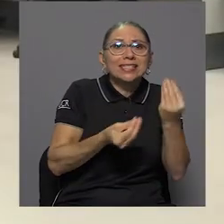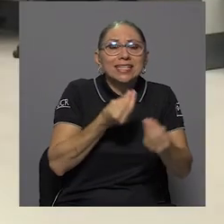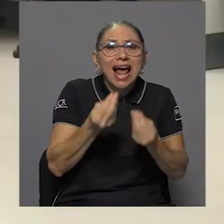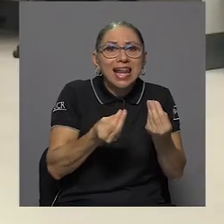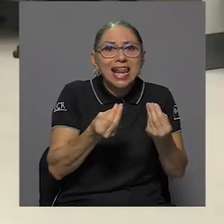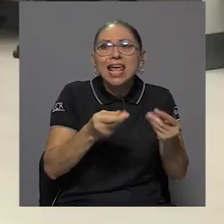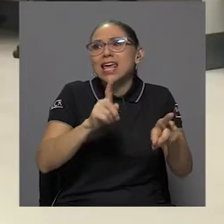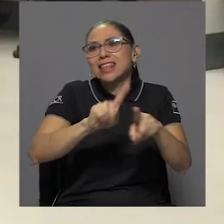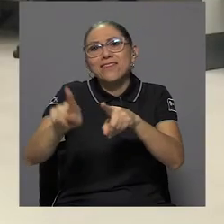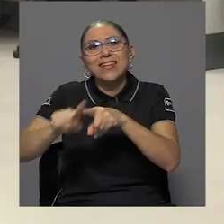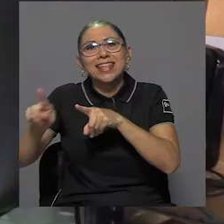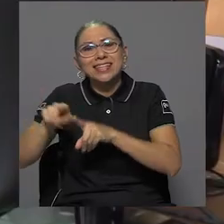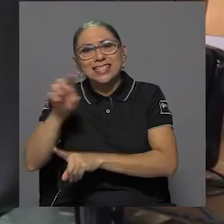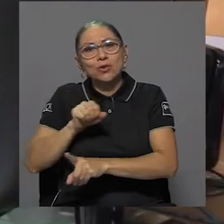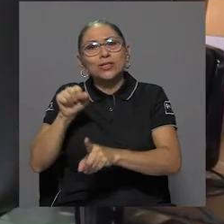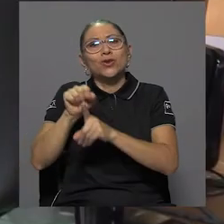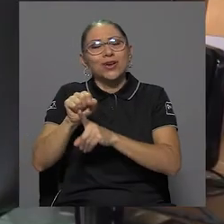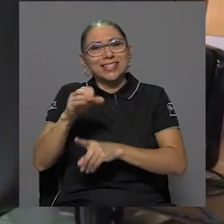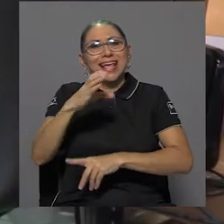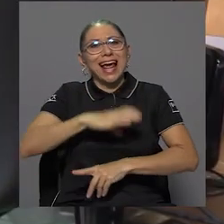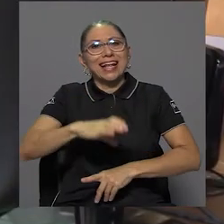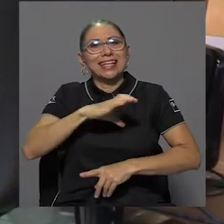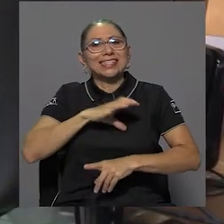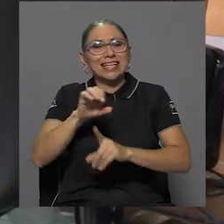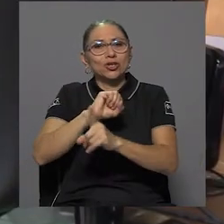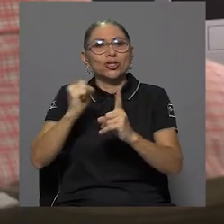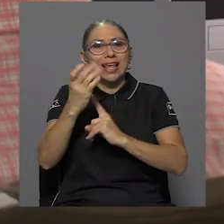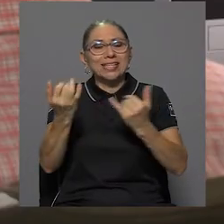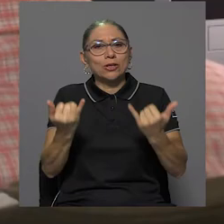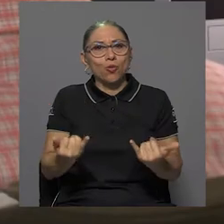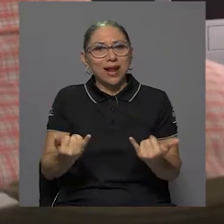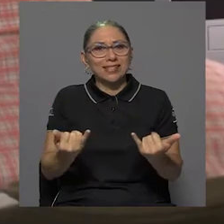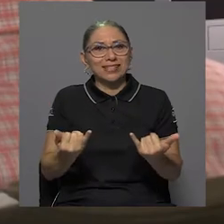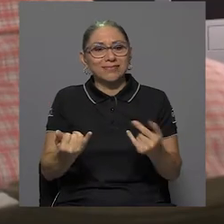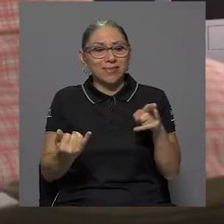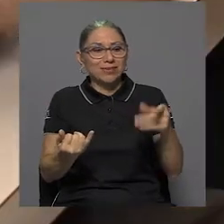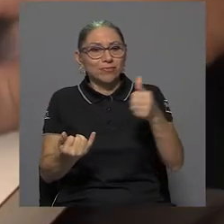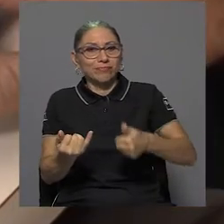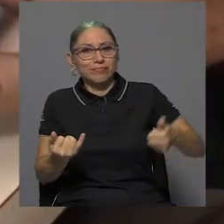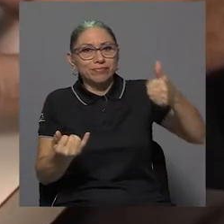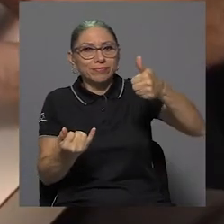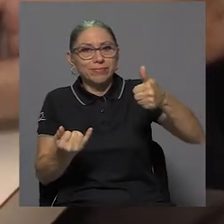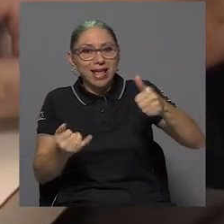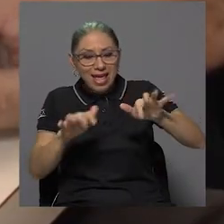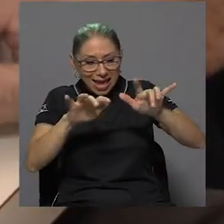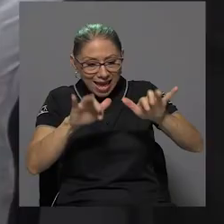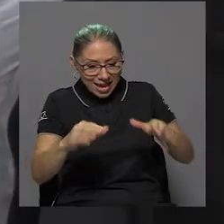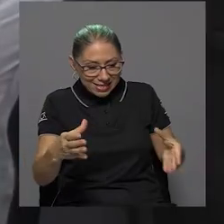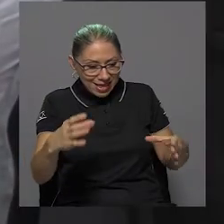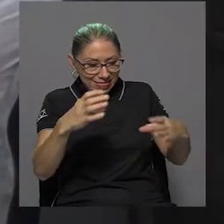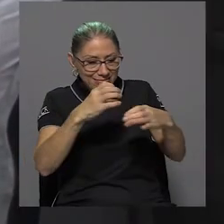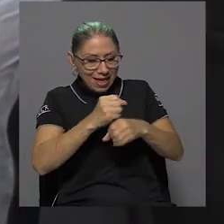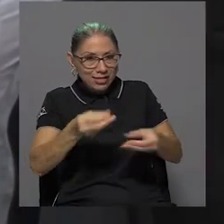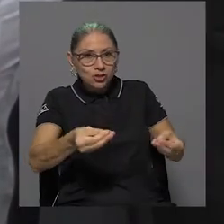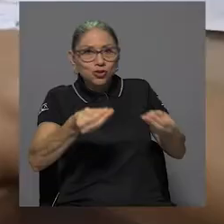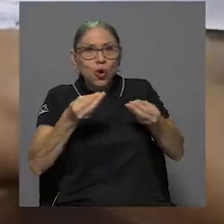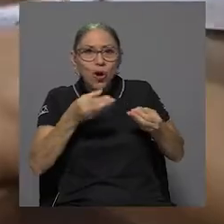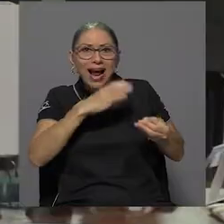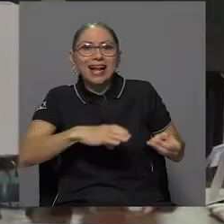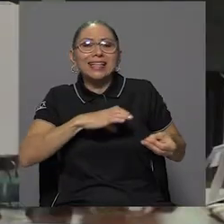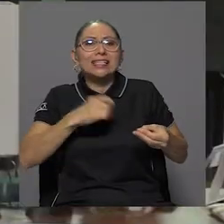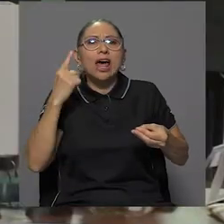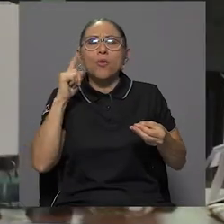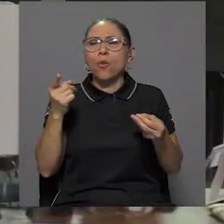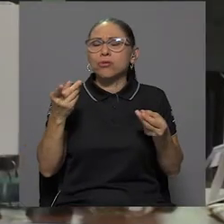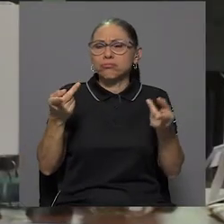interrelaciones que caracterizan a las sociedades actuales. Un texto caracterizado por la improvisación, el análisis